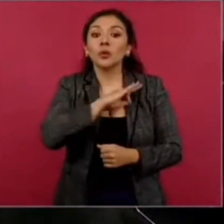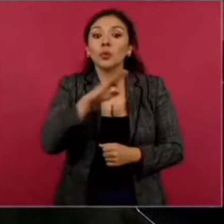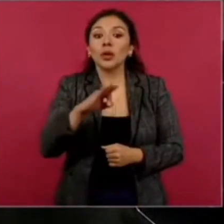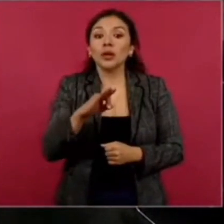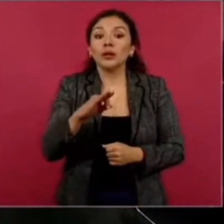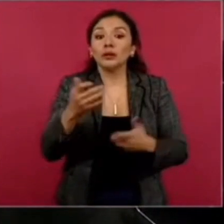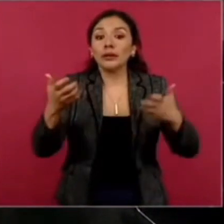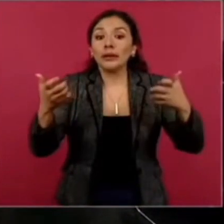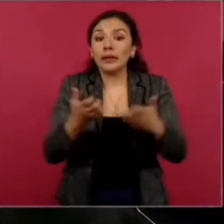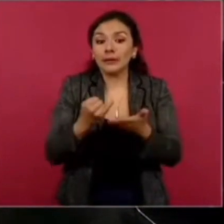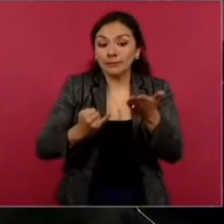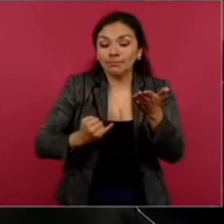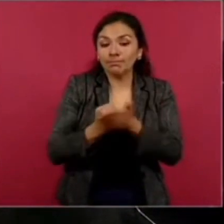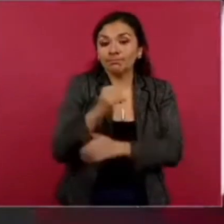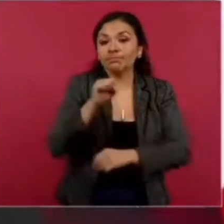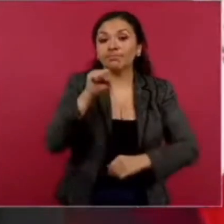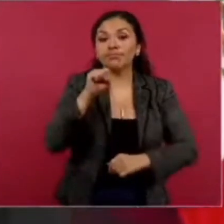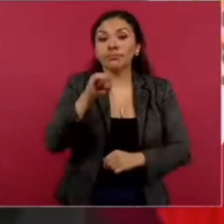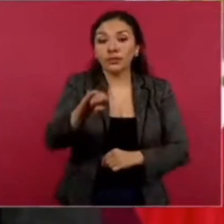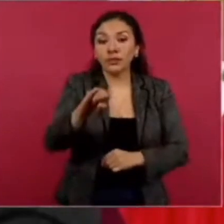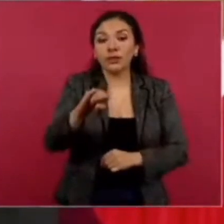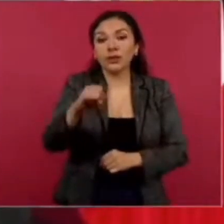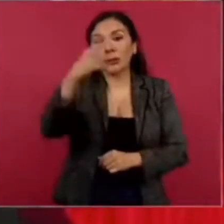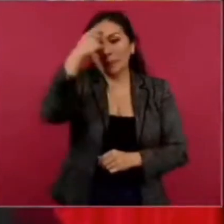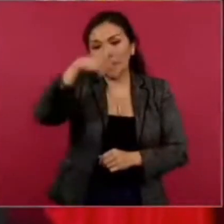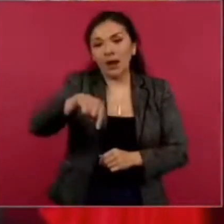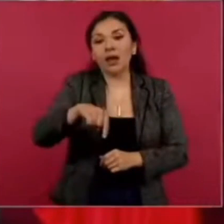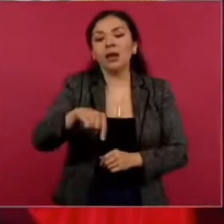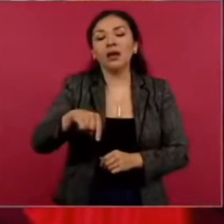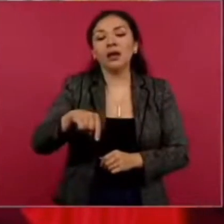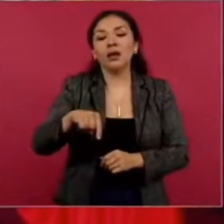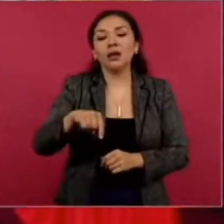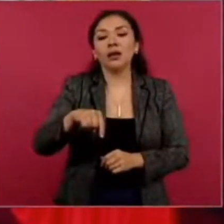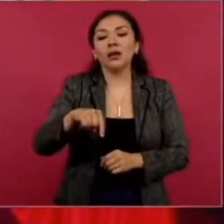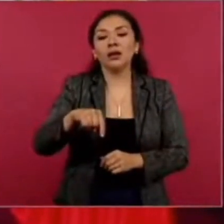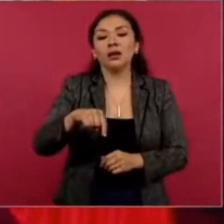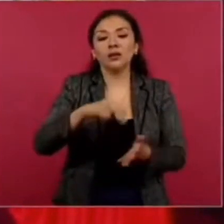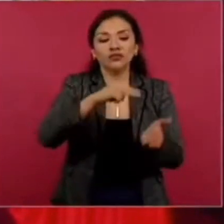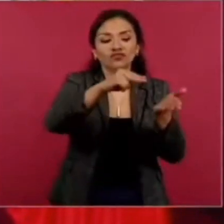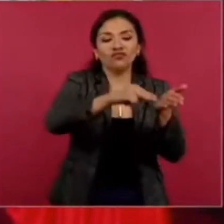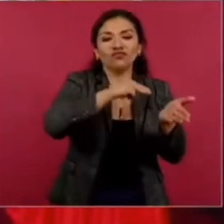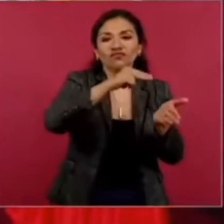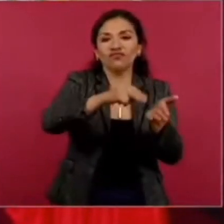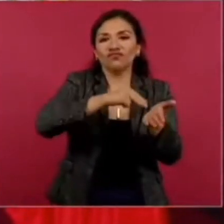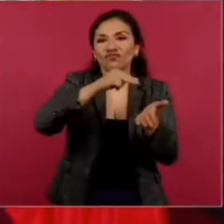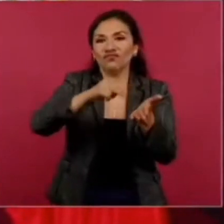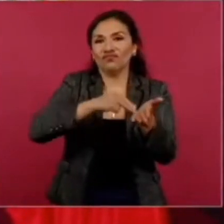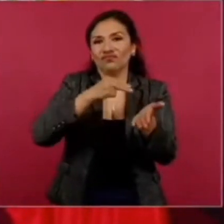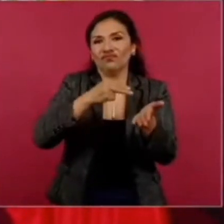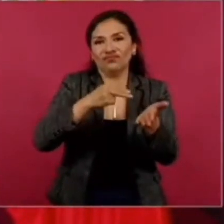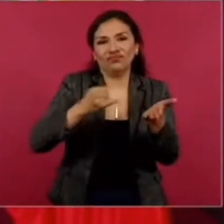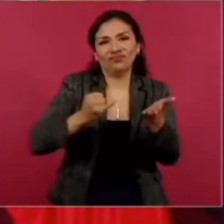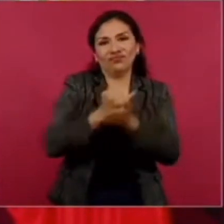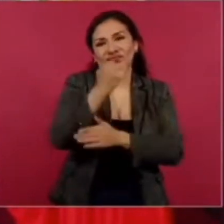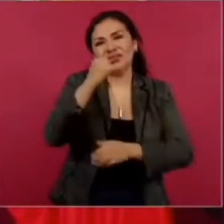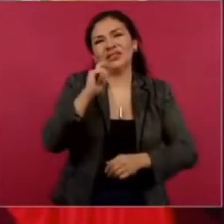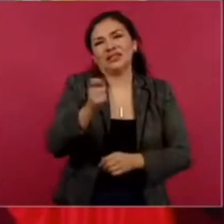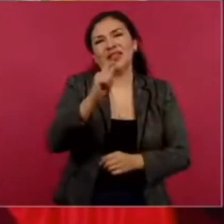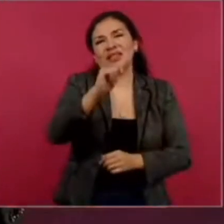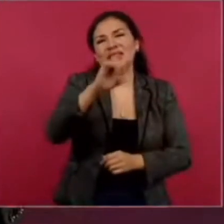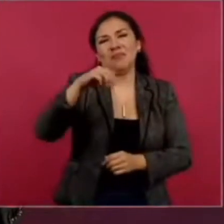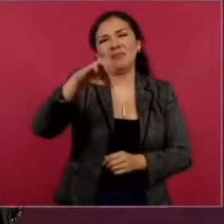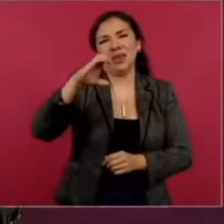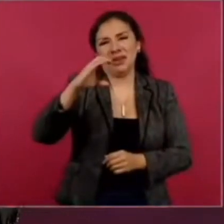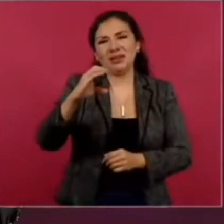se ratificara el tratado económico comercial. Ya